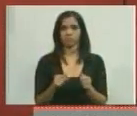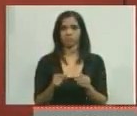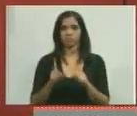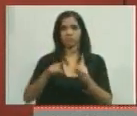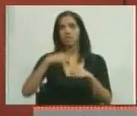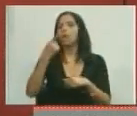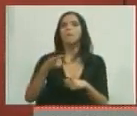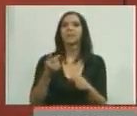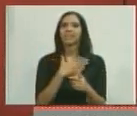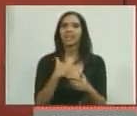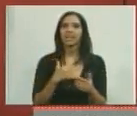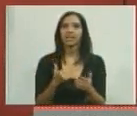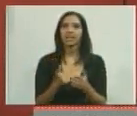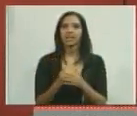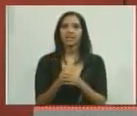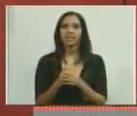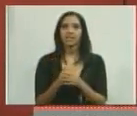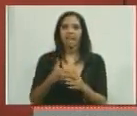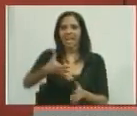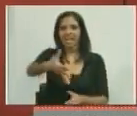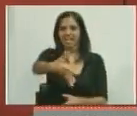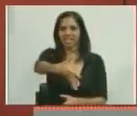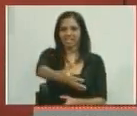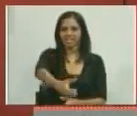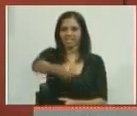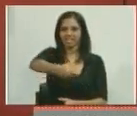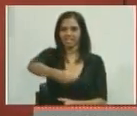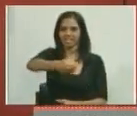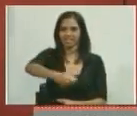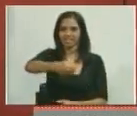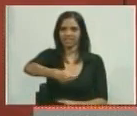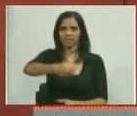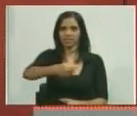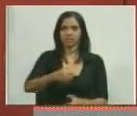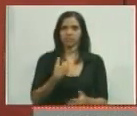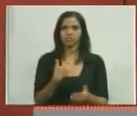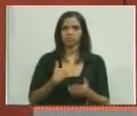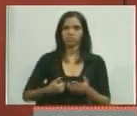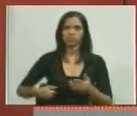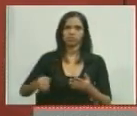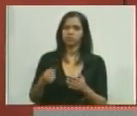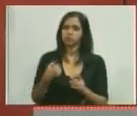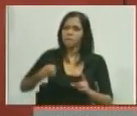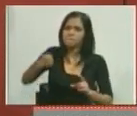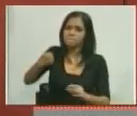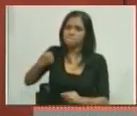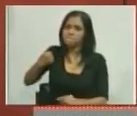Después pretendió venirme a dar la mano. O venir a darme la mano. Le metió un coñazo porque bueno.